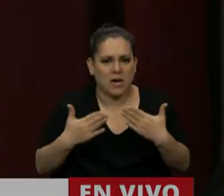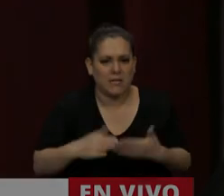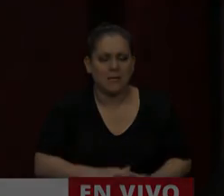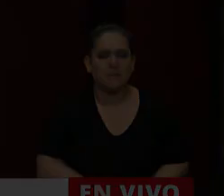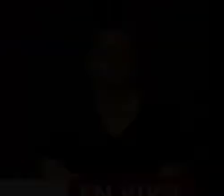diputado.